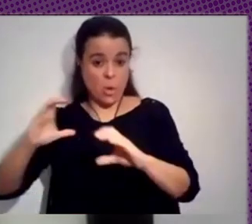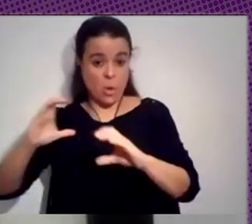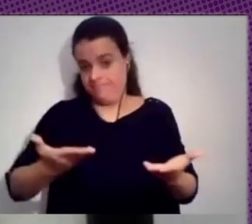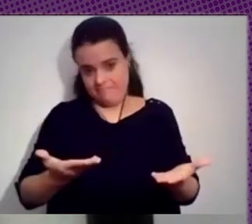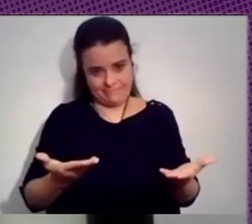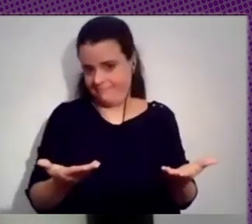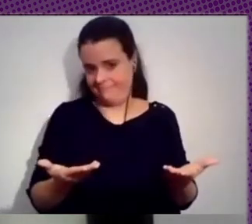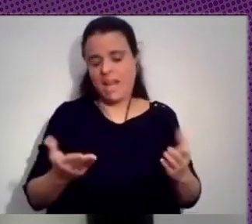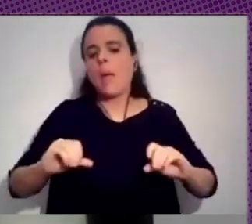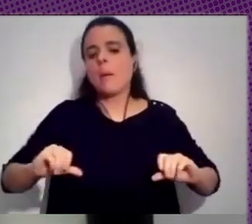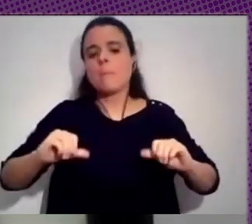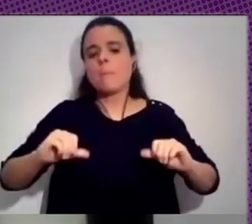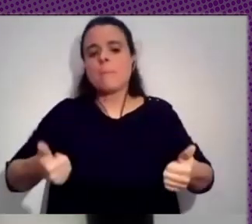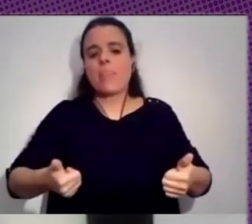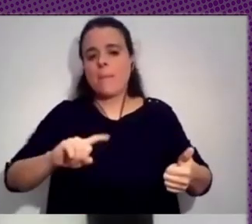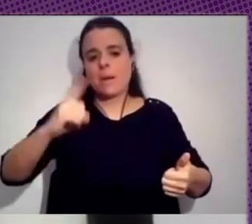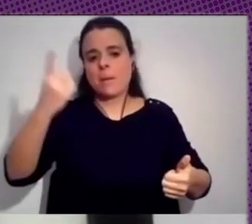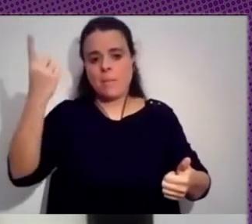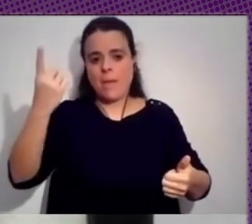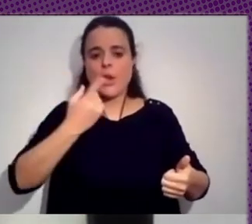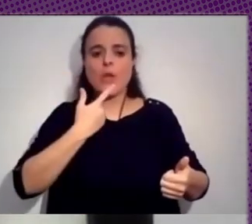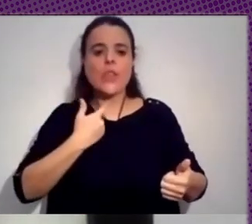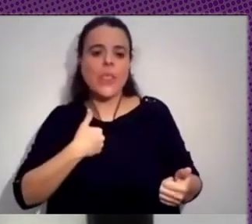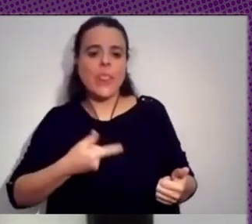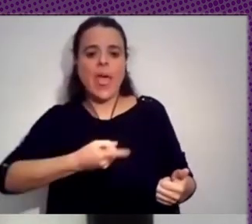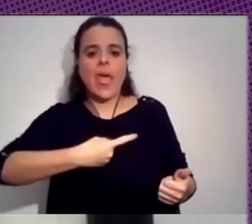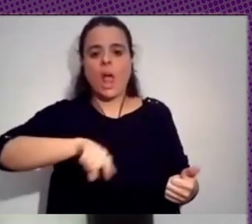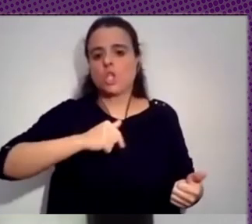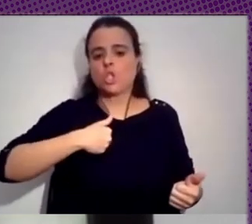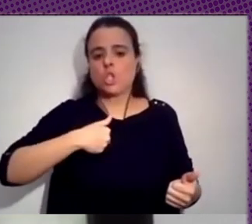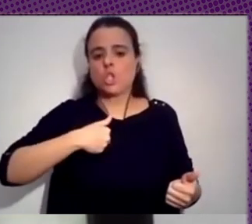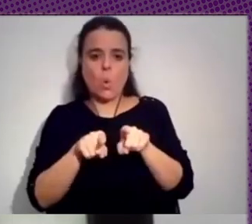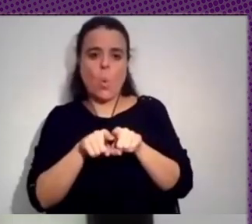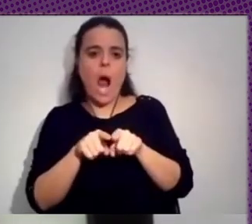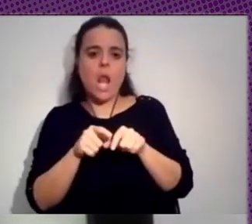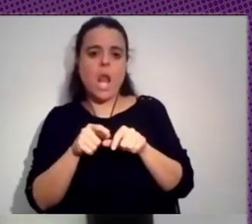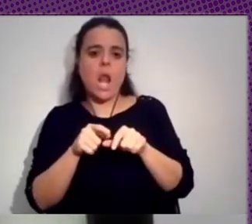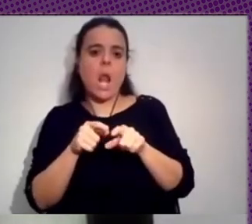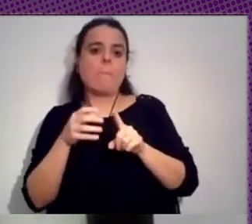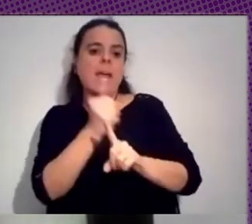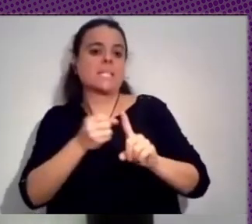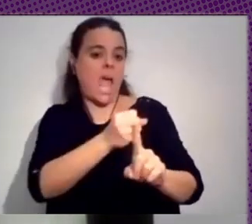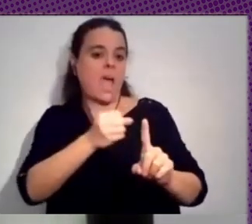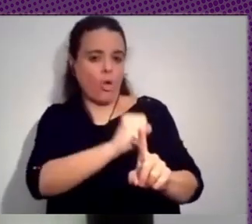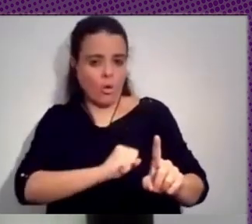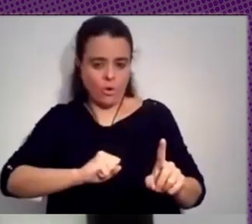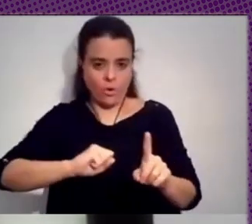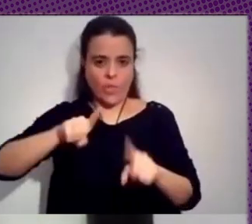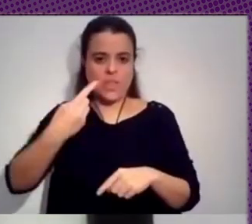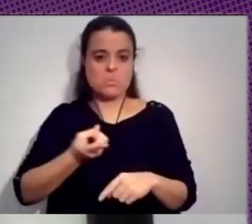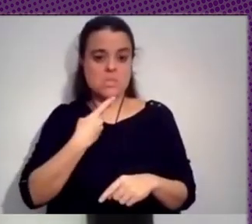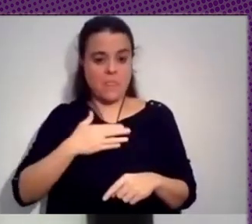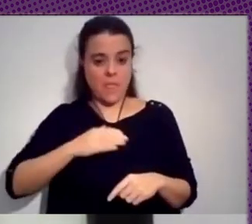de sensores y perseguidores a decir que el observatorio era una tontería por la cual